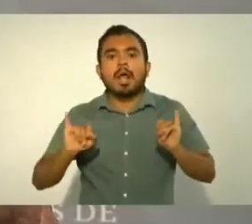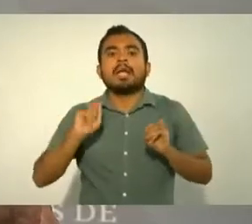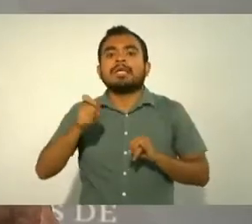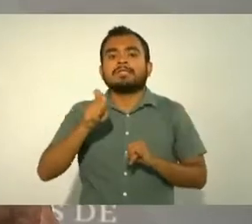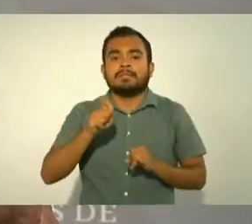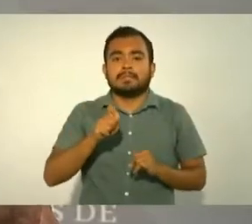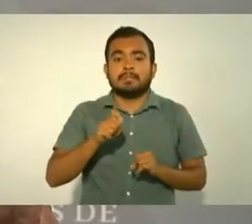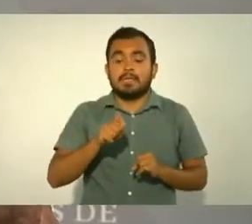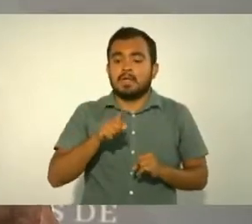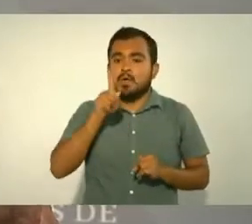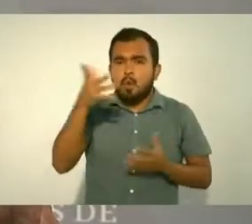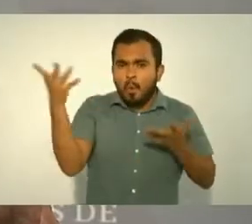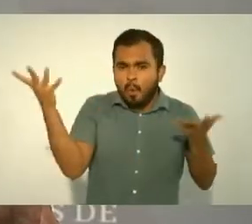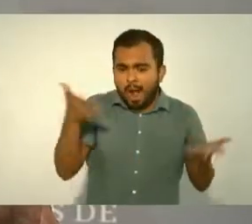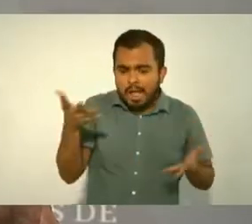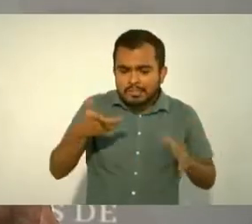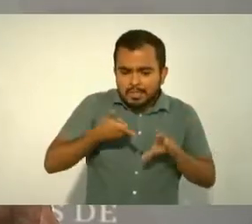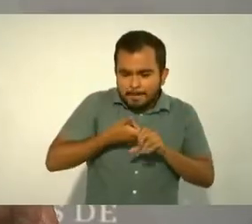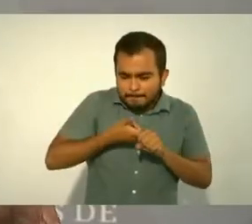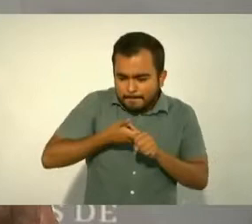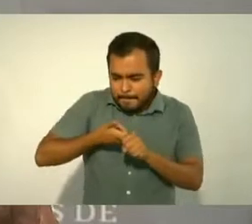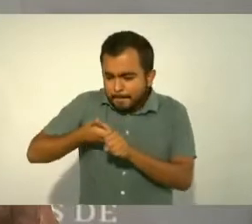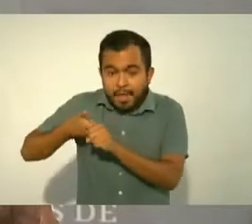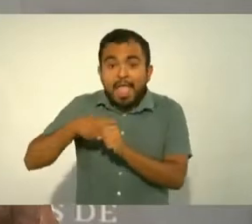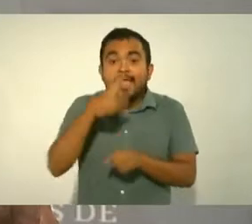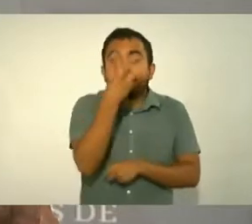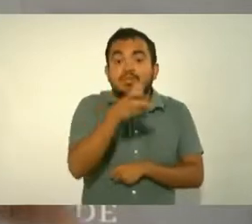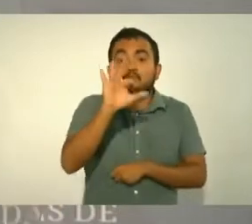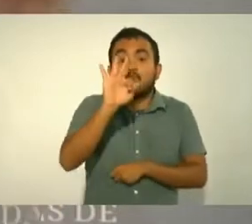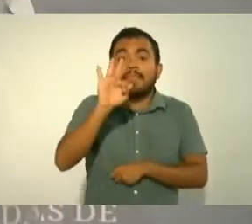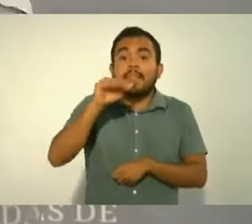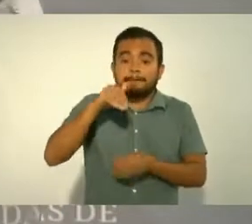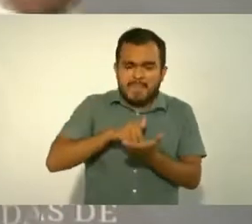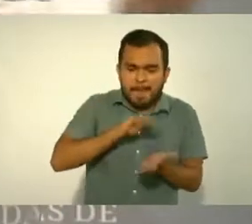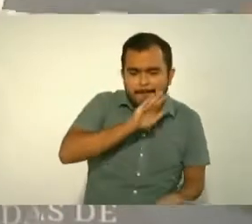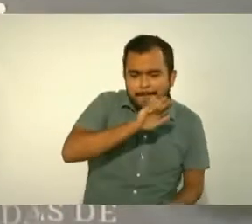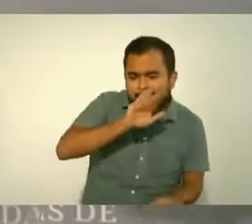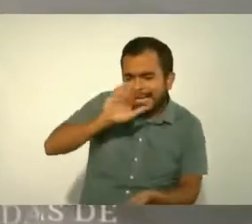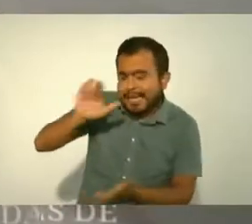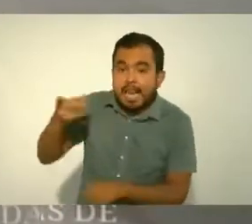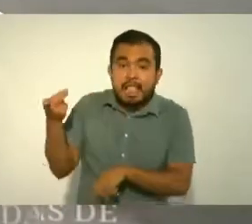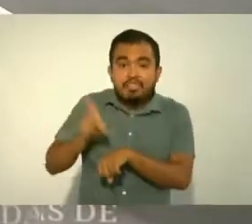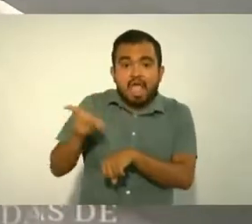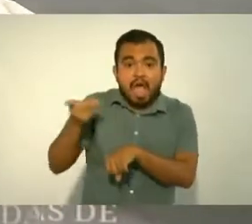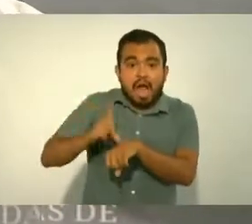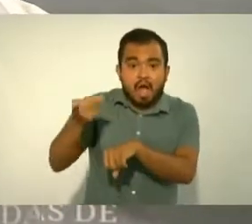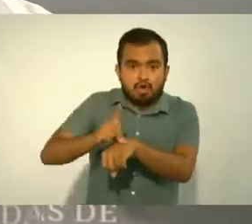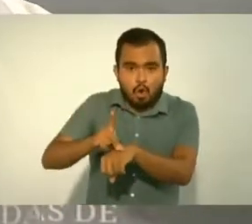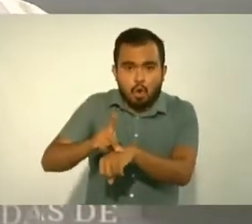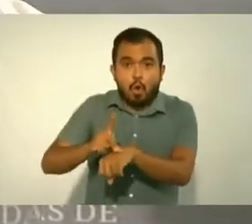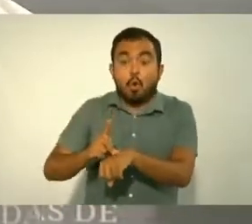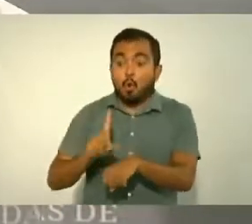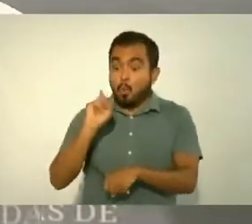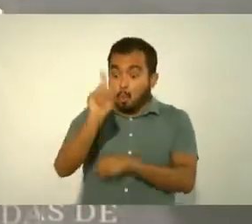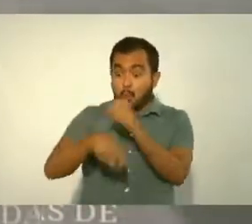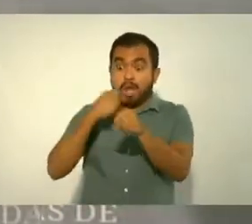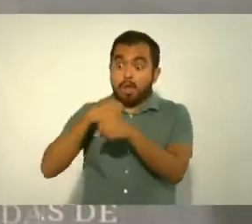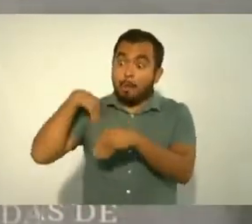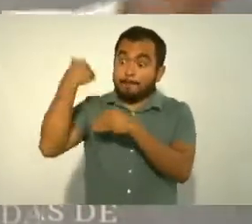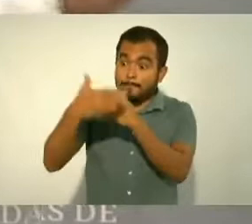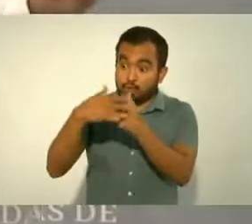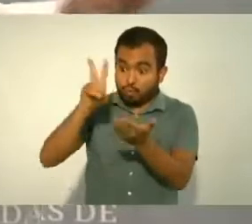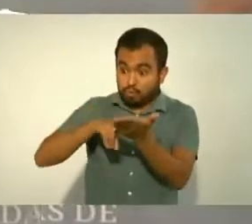barriles diarios y ya el año próximo dejamos de comprar la gasolina y el diésel